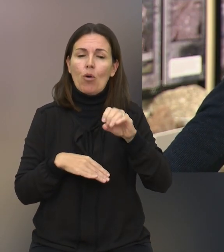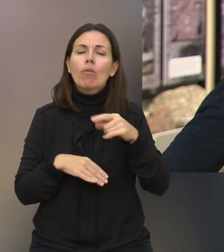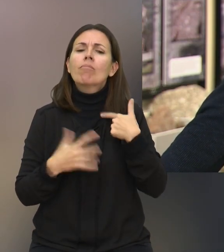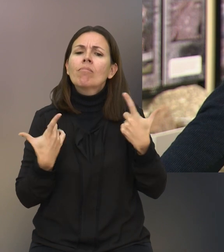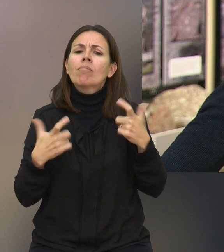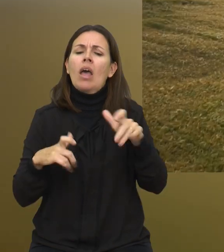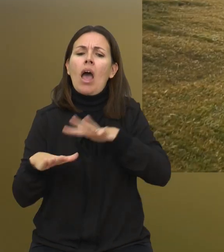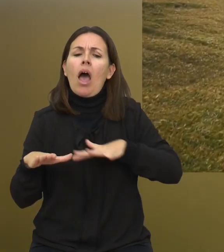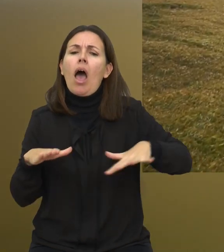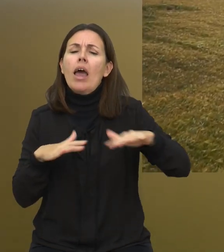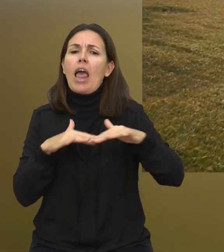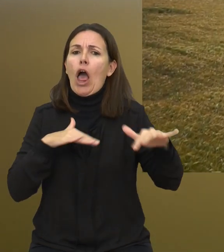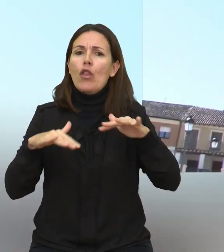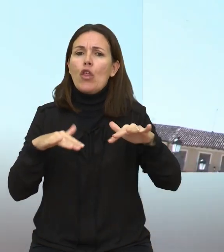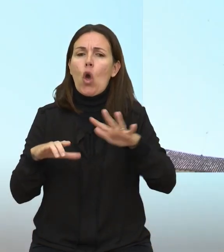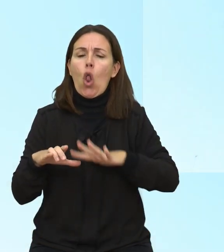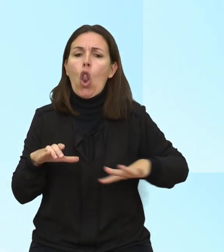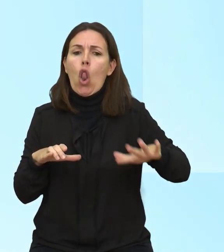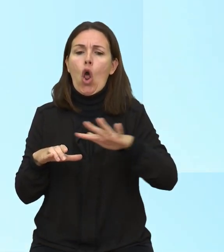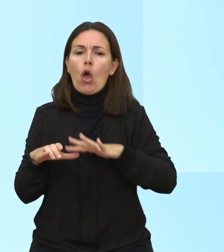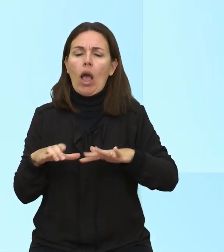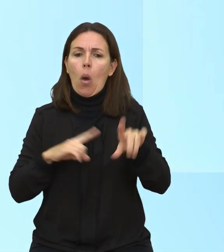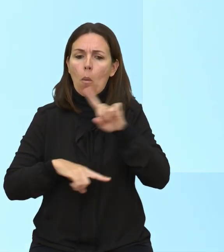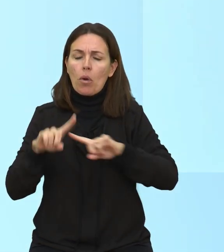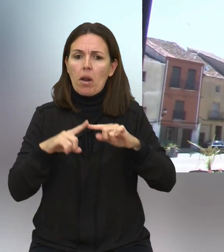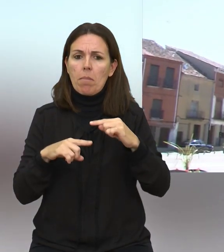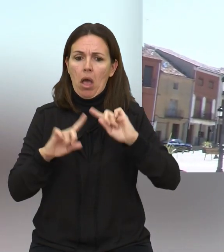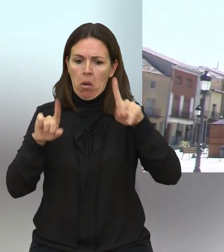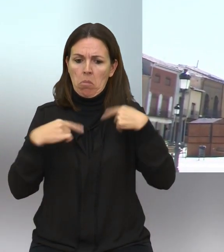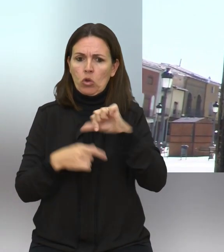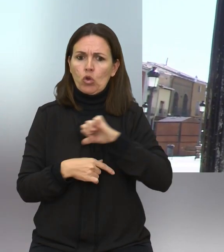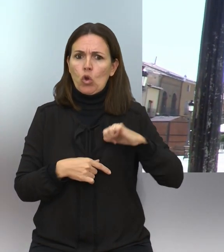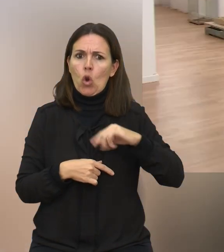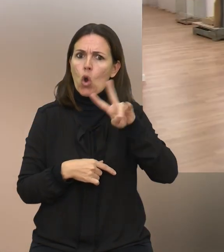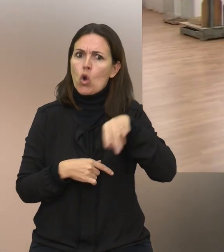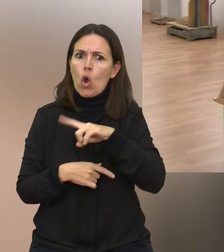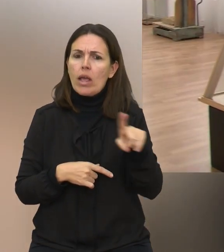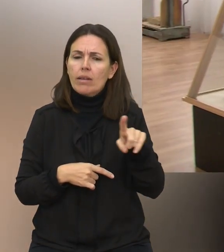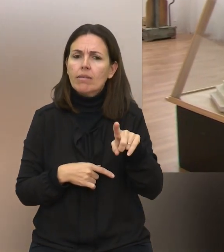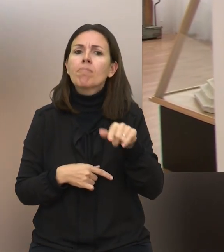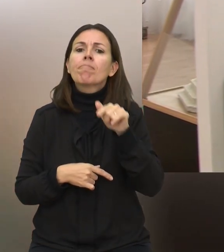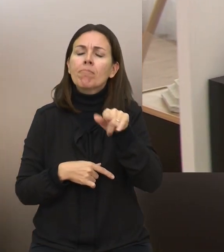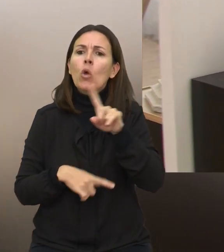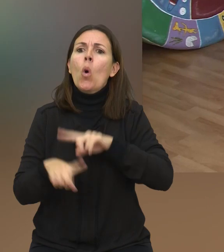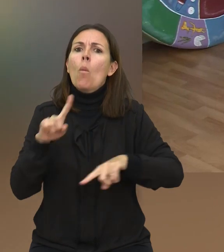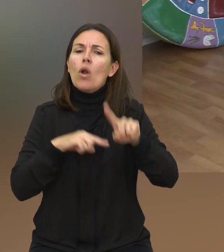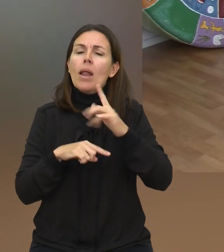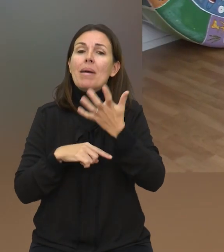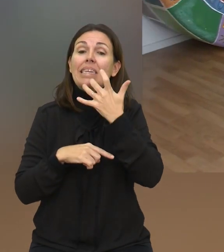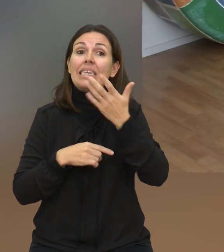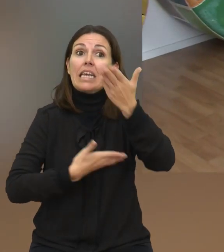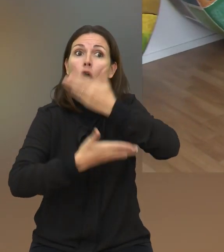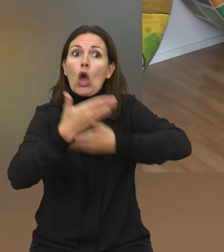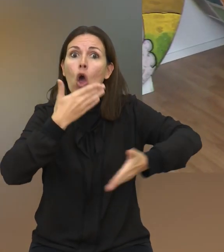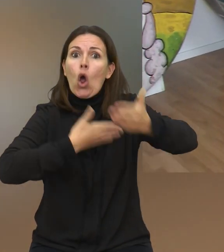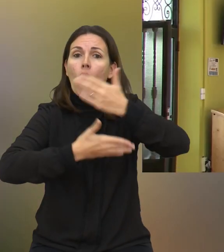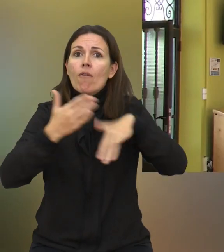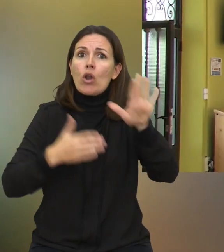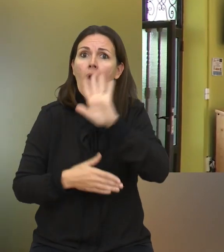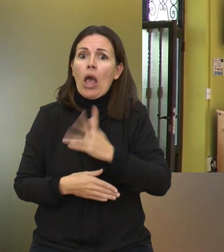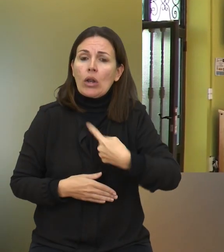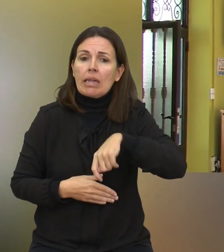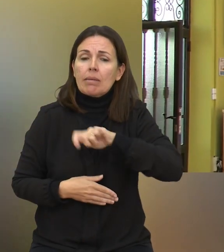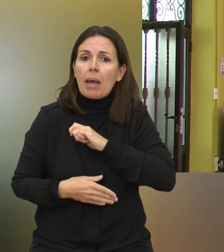campos, en el área de nuestro grupo de acción local no era un problema aislado sino que era un problema que podía ser solucionado